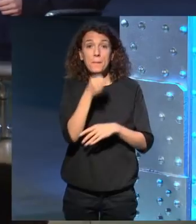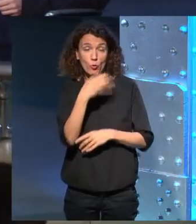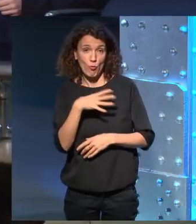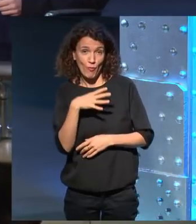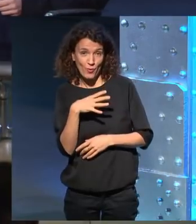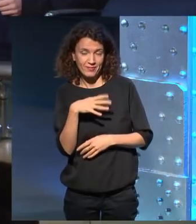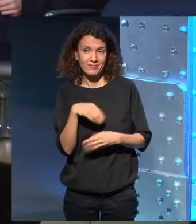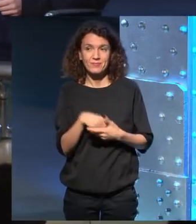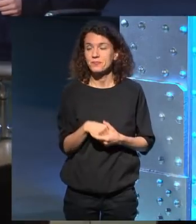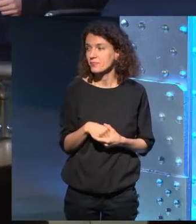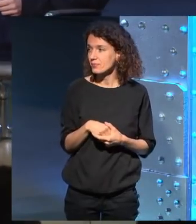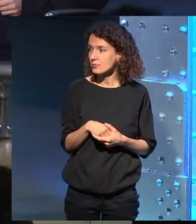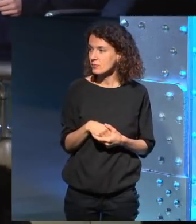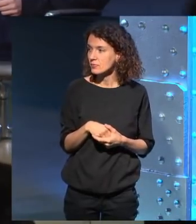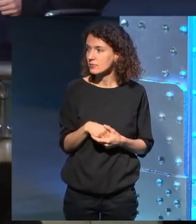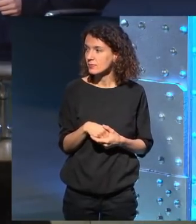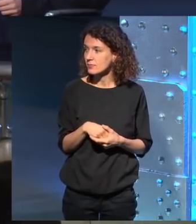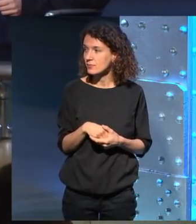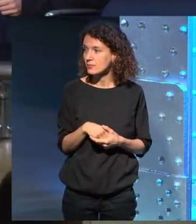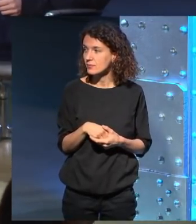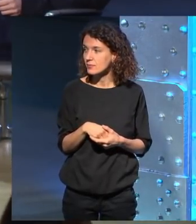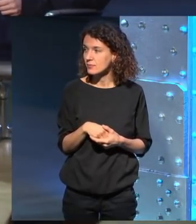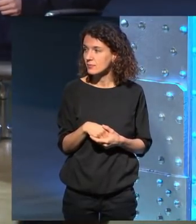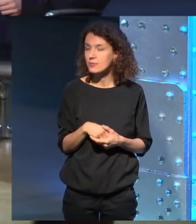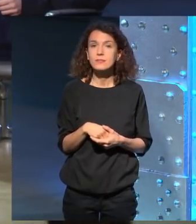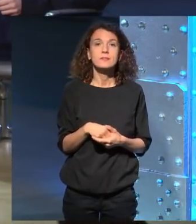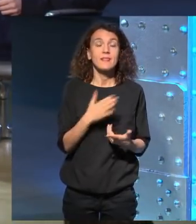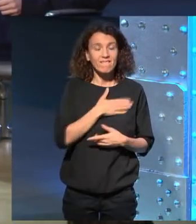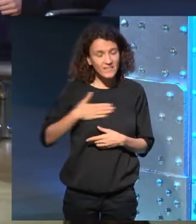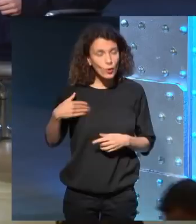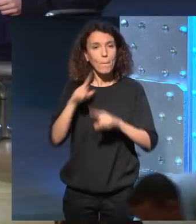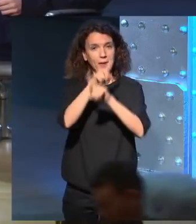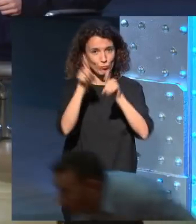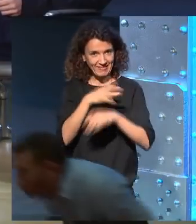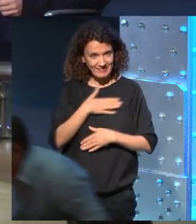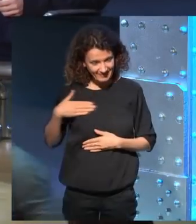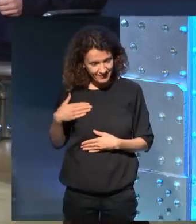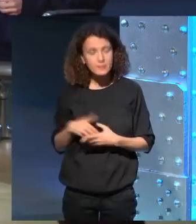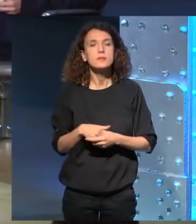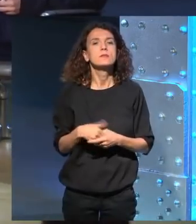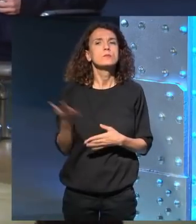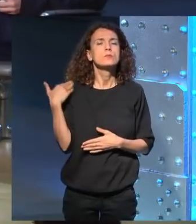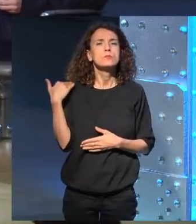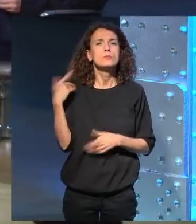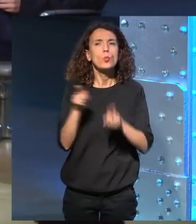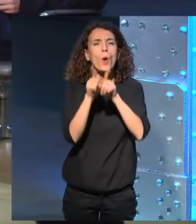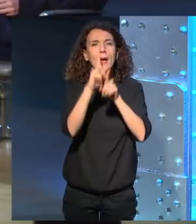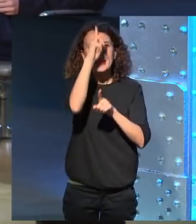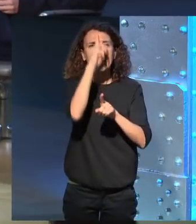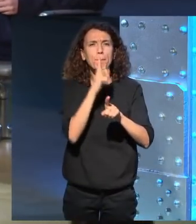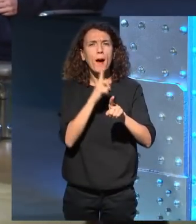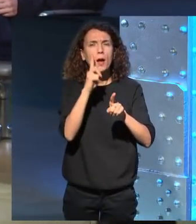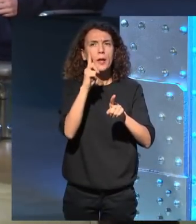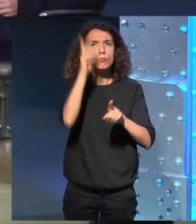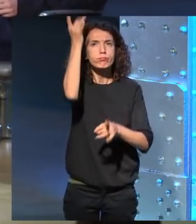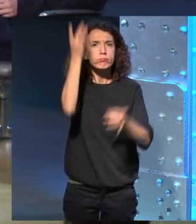a ver bueno César quiero hacer una pregunta ¿cuántas de imágenes tenés